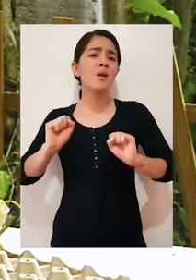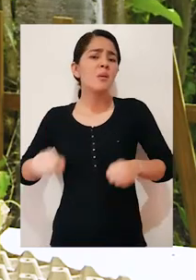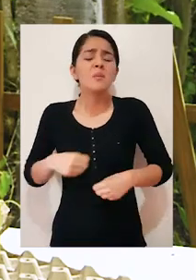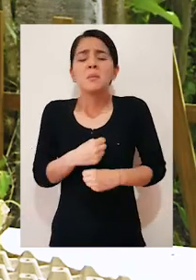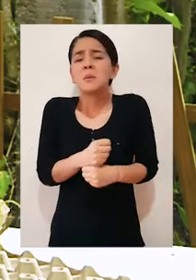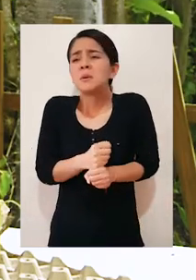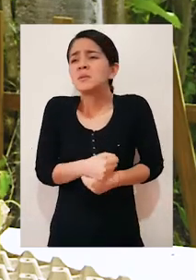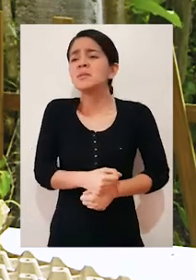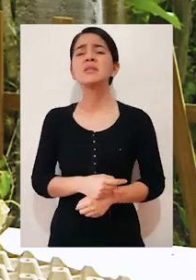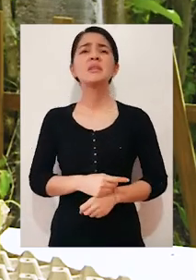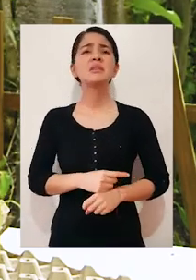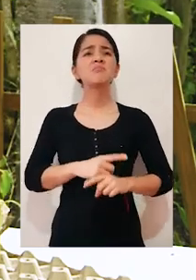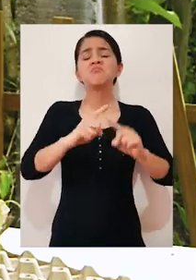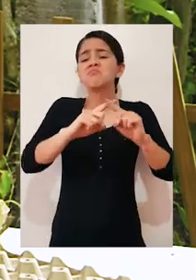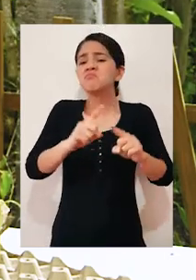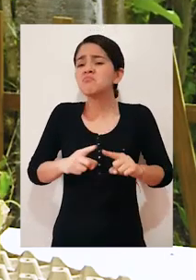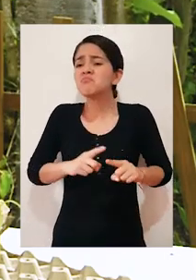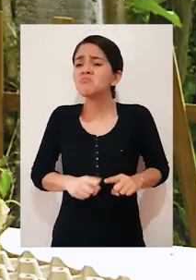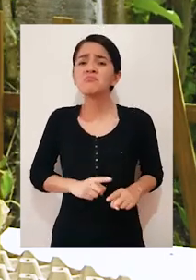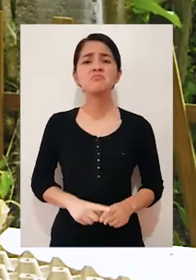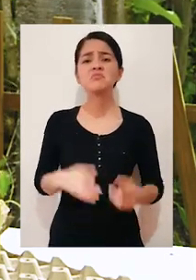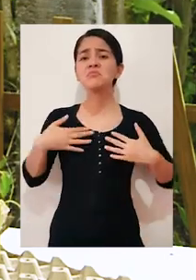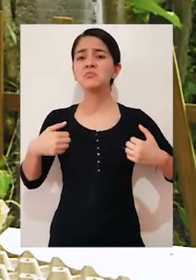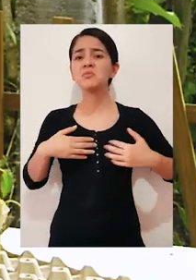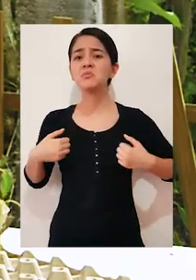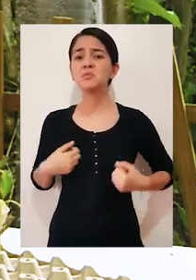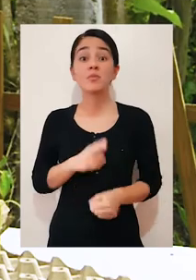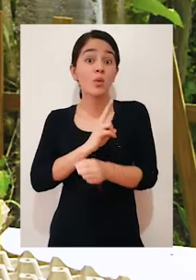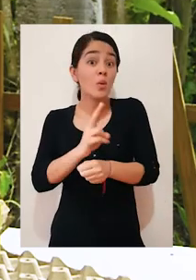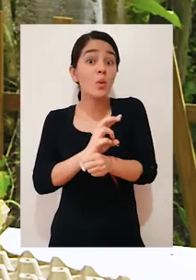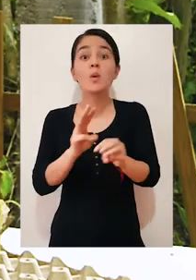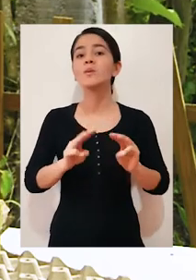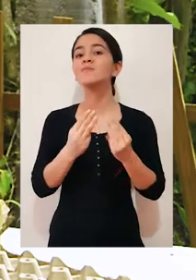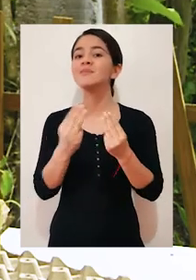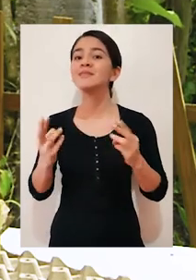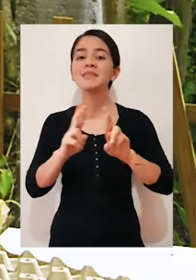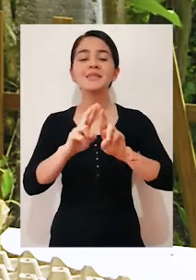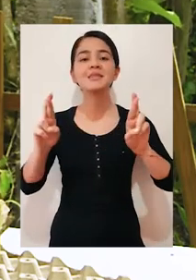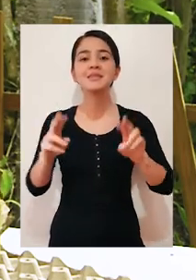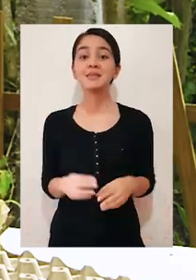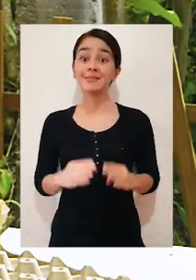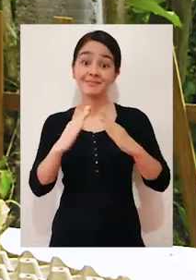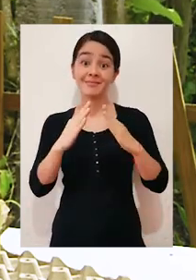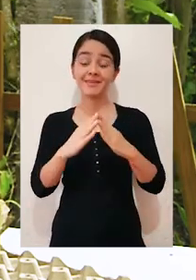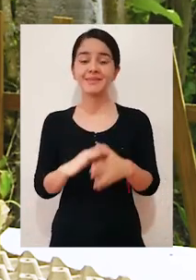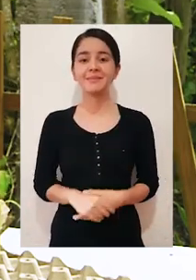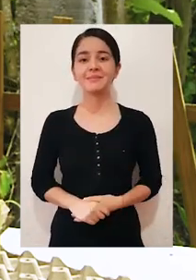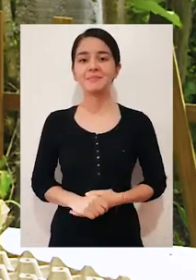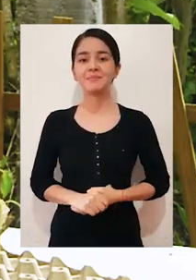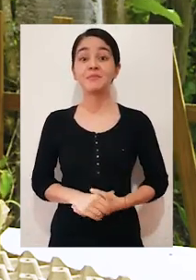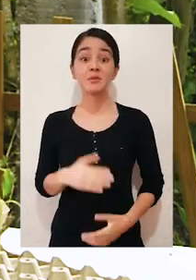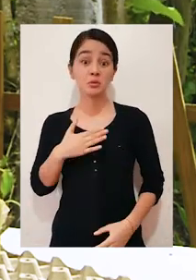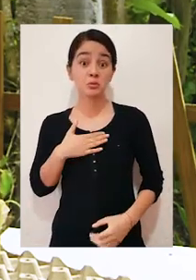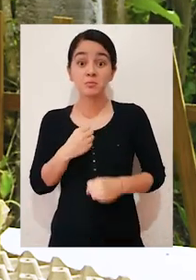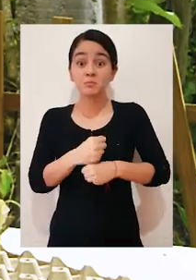formas de animales. La idea es utilizar todos los recipientes plásticos que podamos tener dentro de nuestras casas. Aquí yo hice